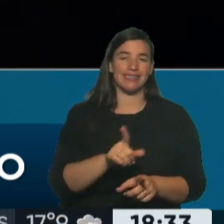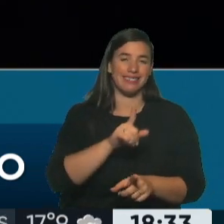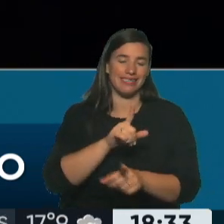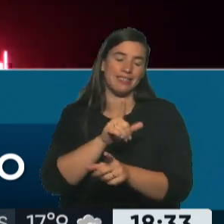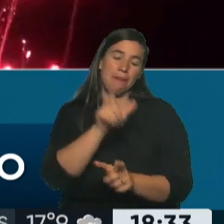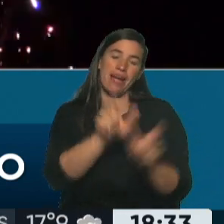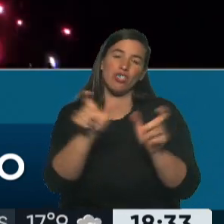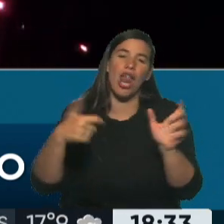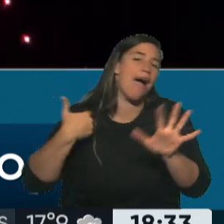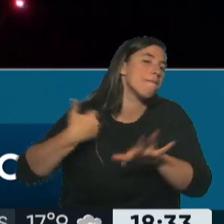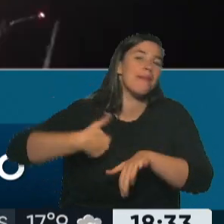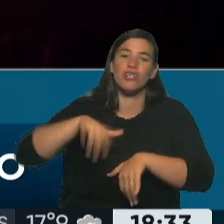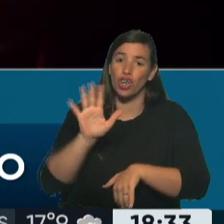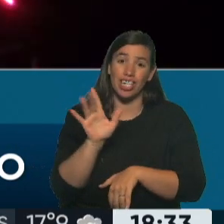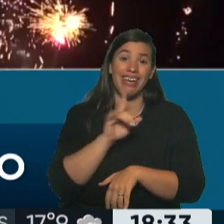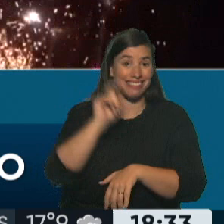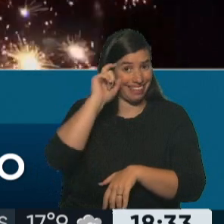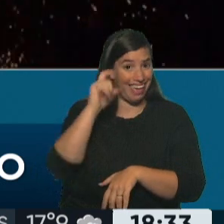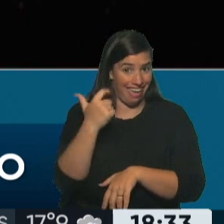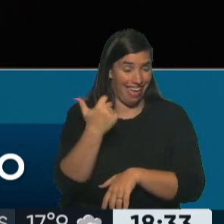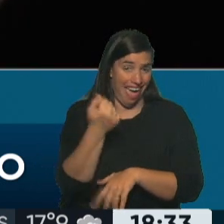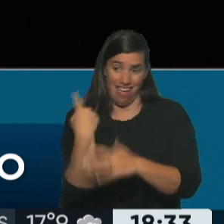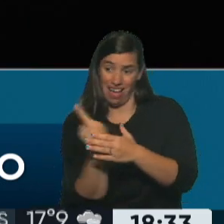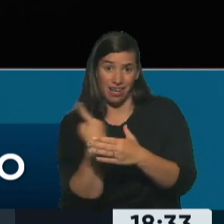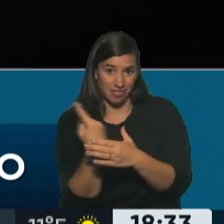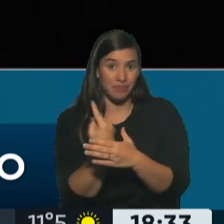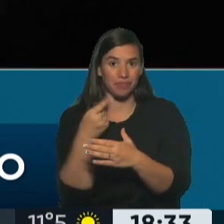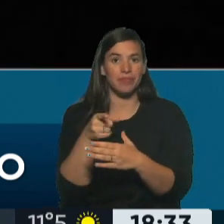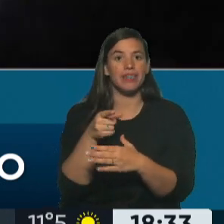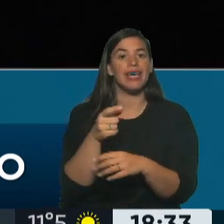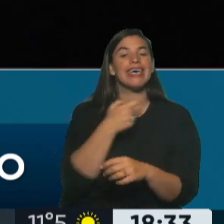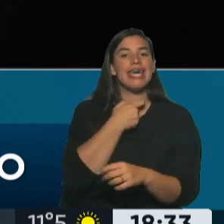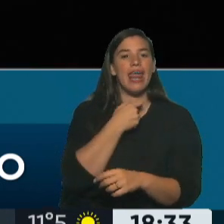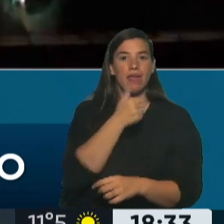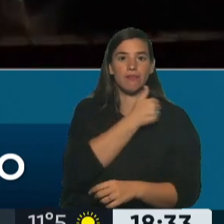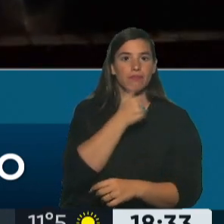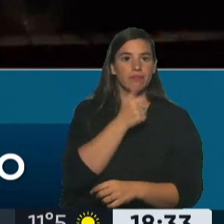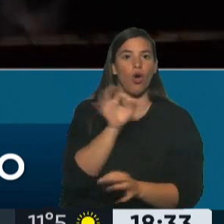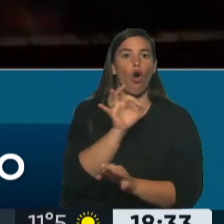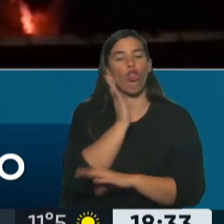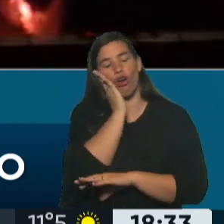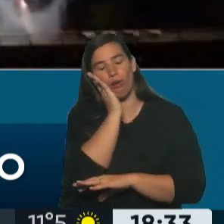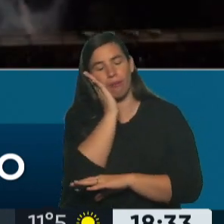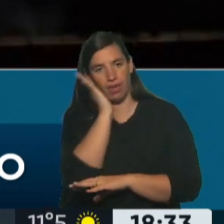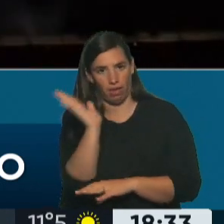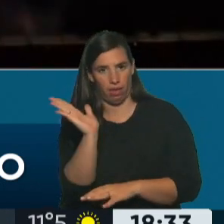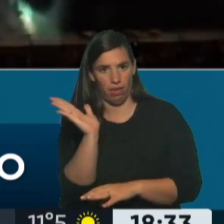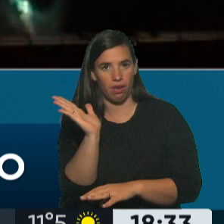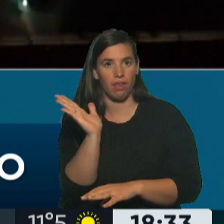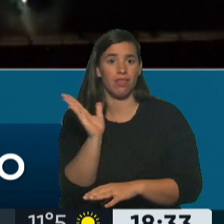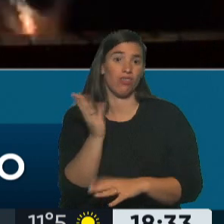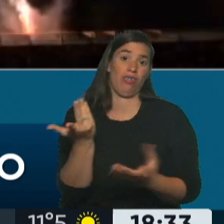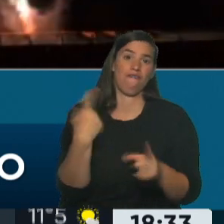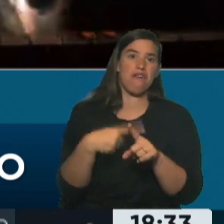autista con esta alteración sensorial deciden medicarse, cuando tienen... medicarse, dormirse, o sea, pasar dormido, dormida a las